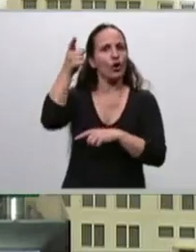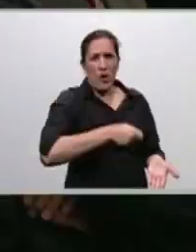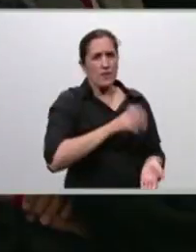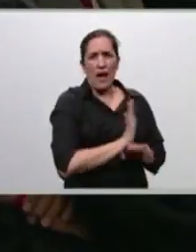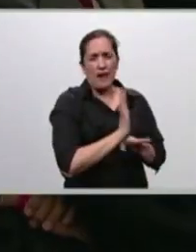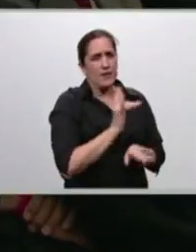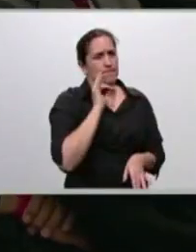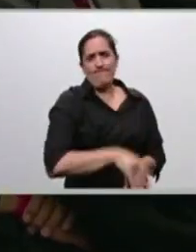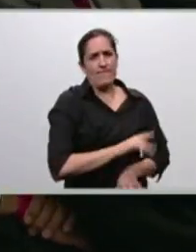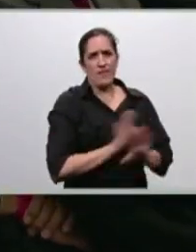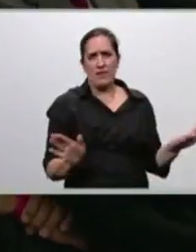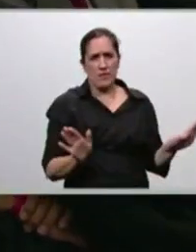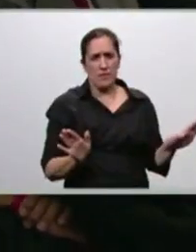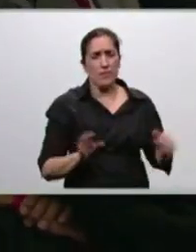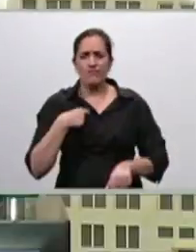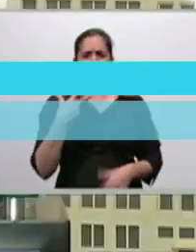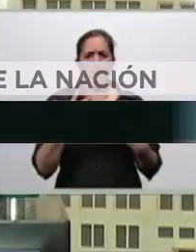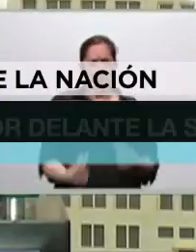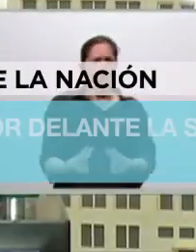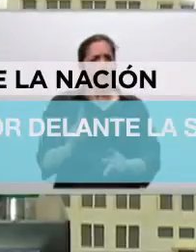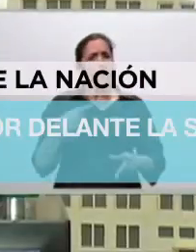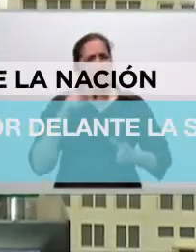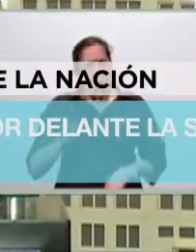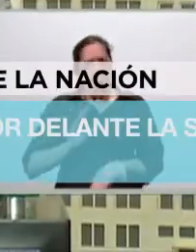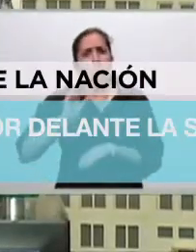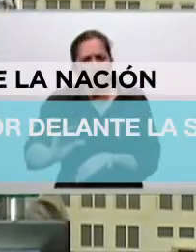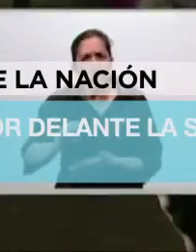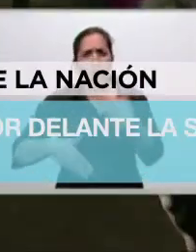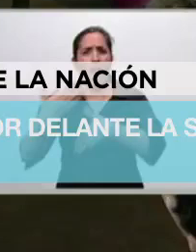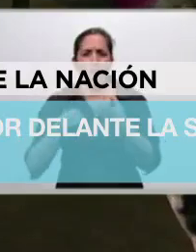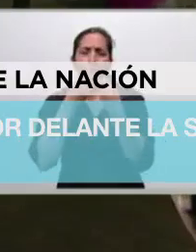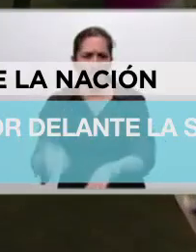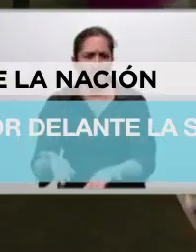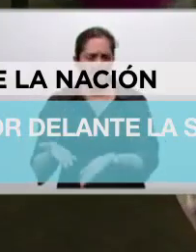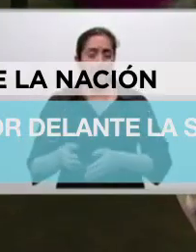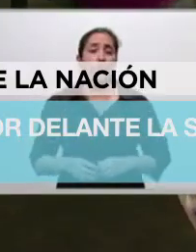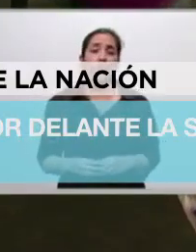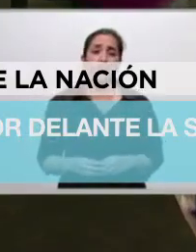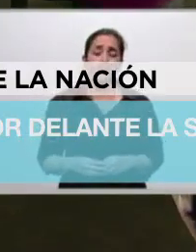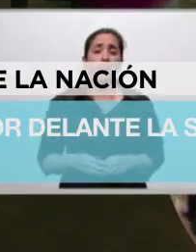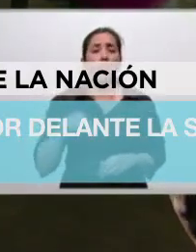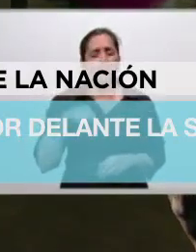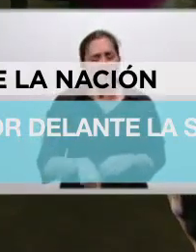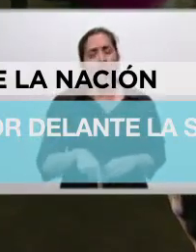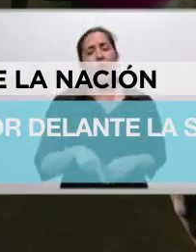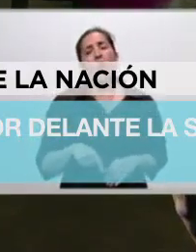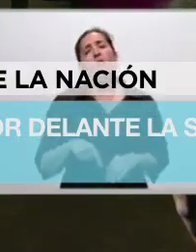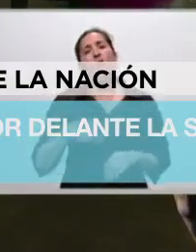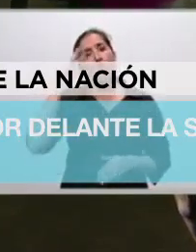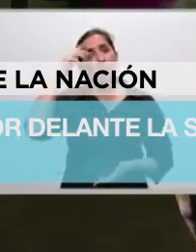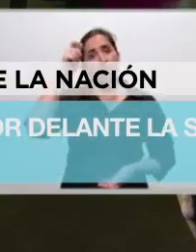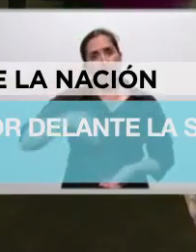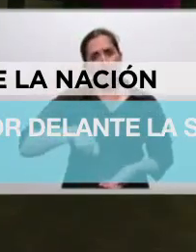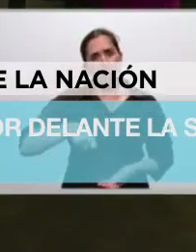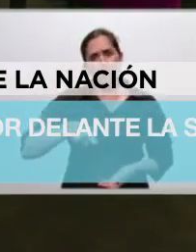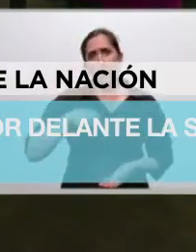judicial y realmente las cuestiones que hoy se están suscitando con las expresiones y resoluciones de un juez